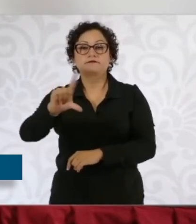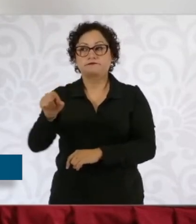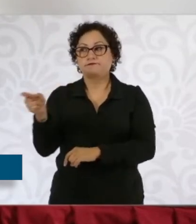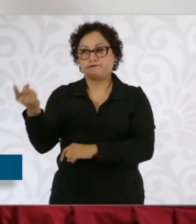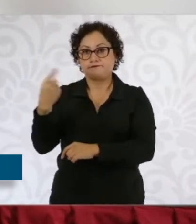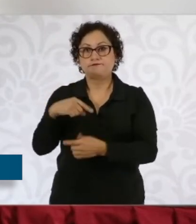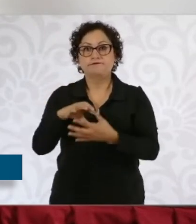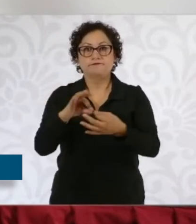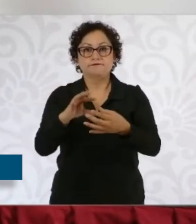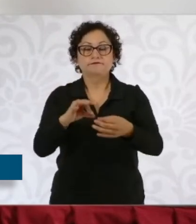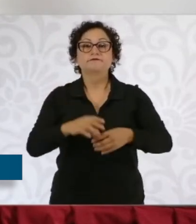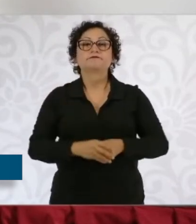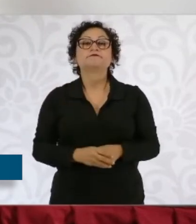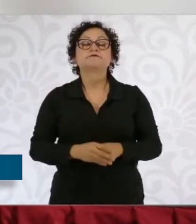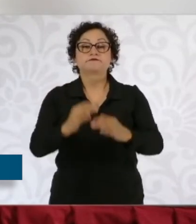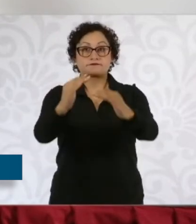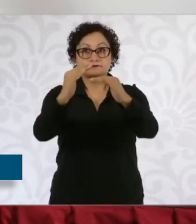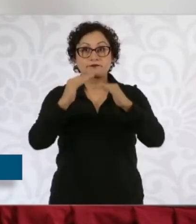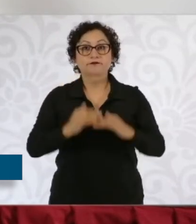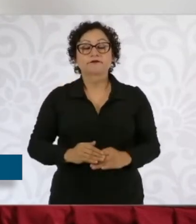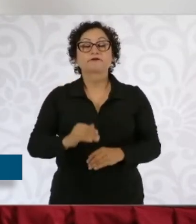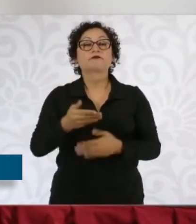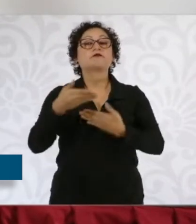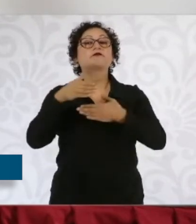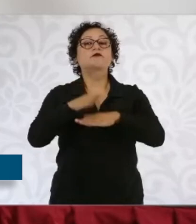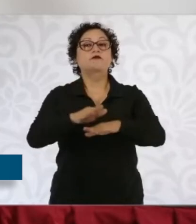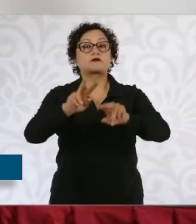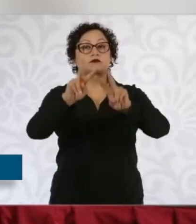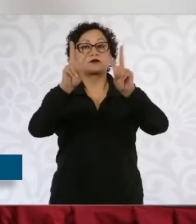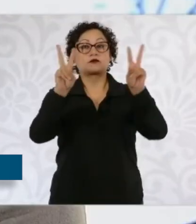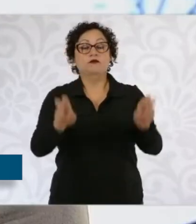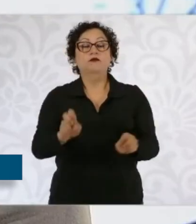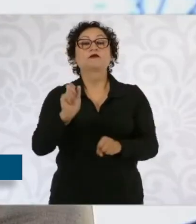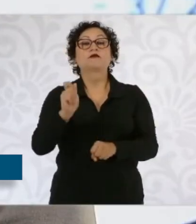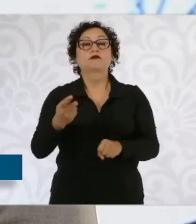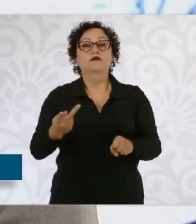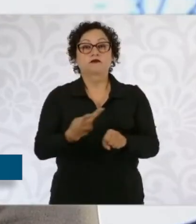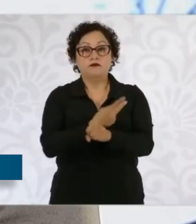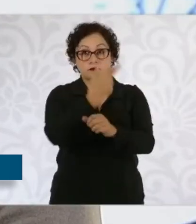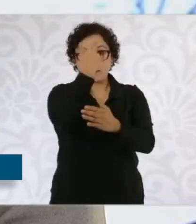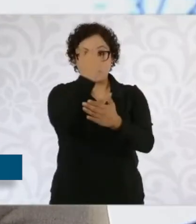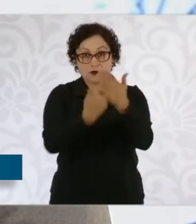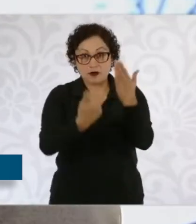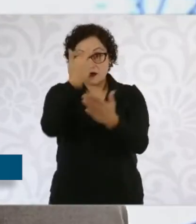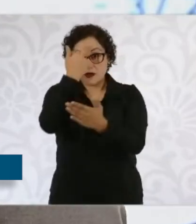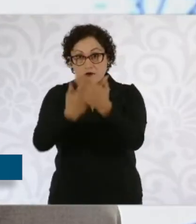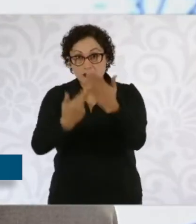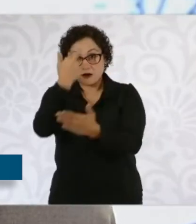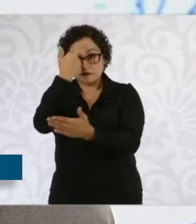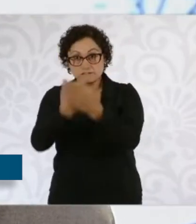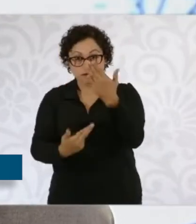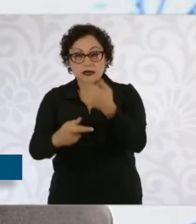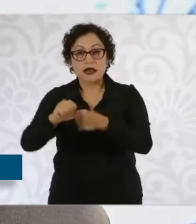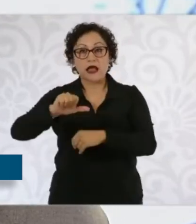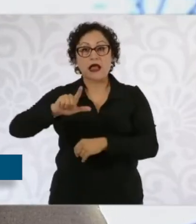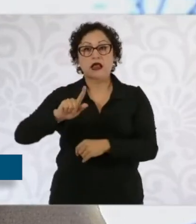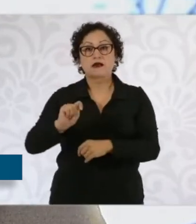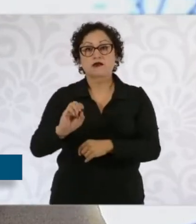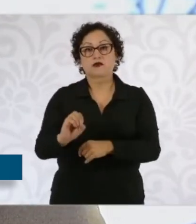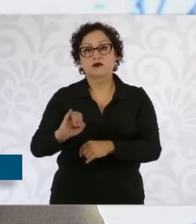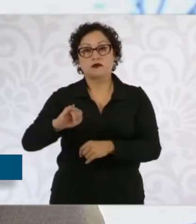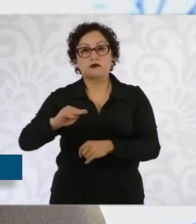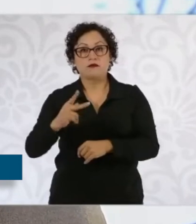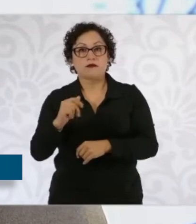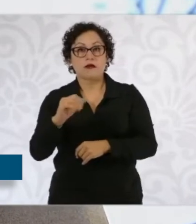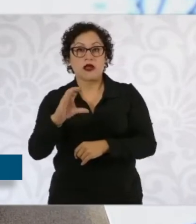de noviembre mostró una ligera disminución a 3.91 homicidios diarios, lo que sugiere que las autoridades locales están tomando medidas para